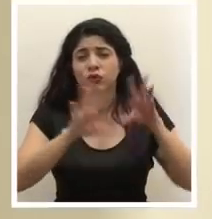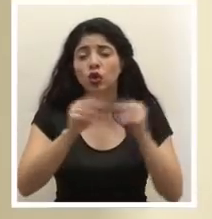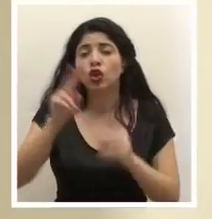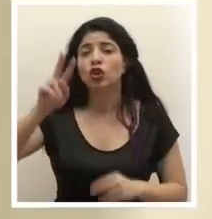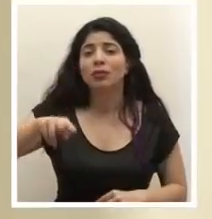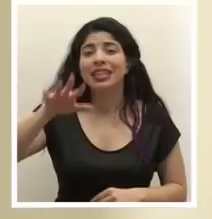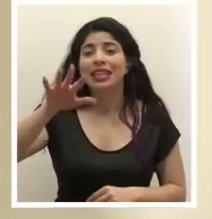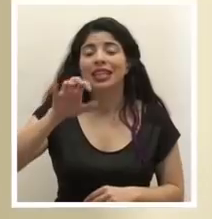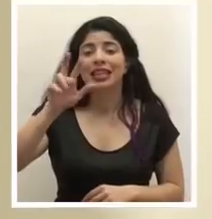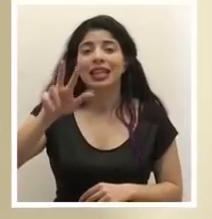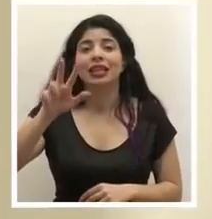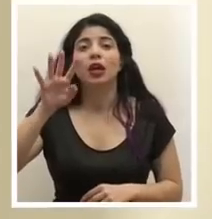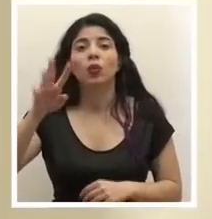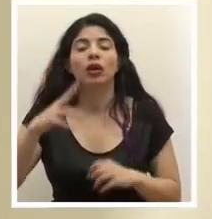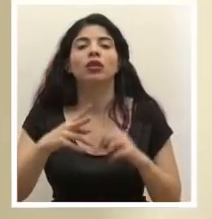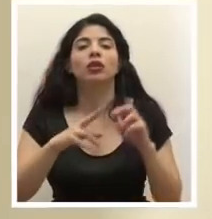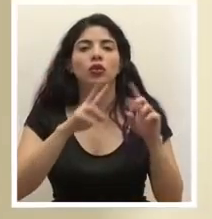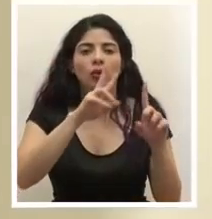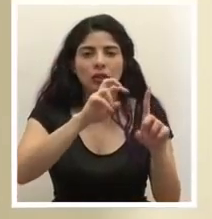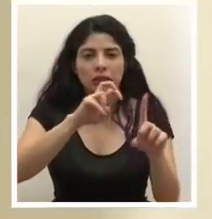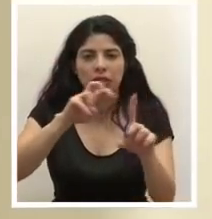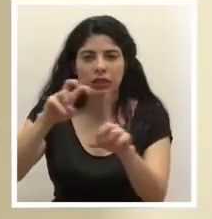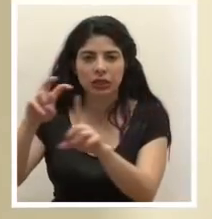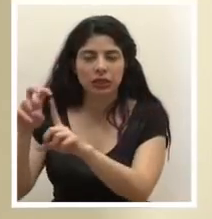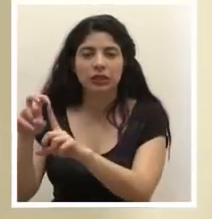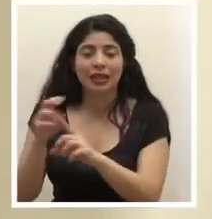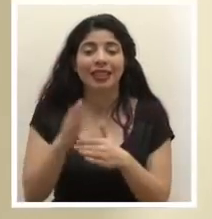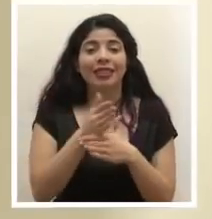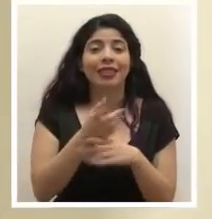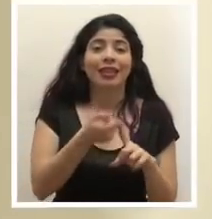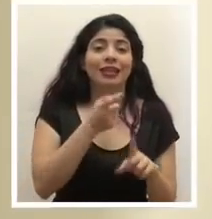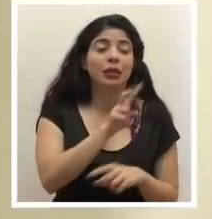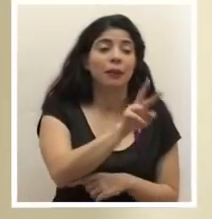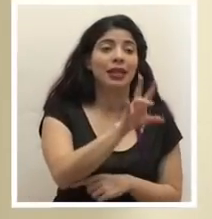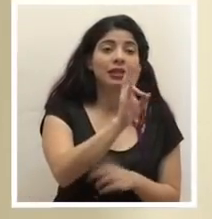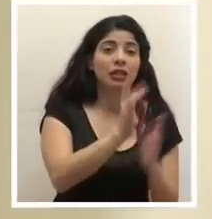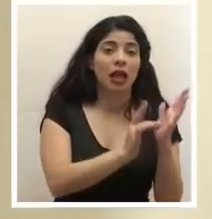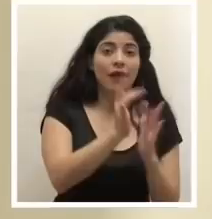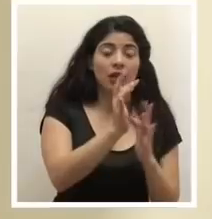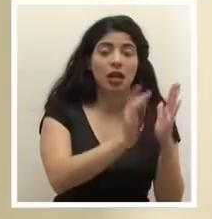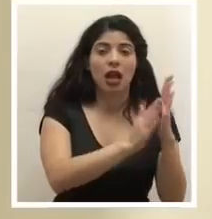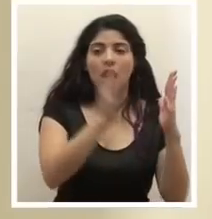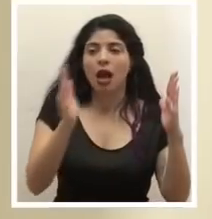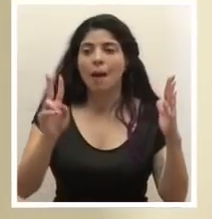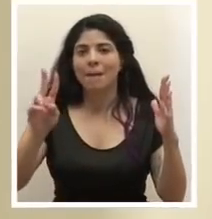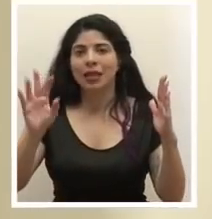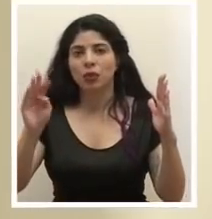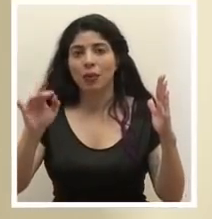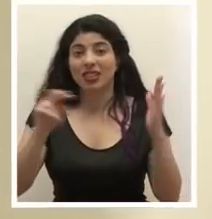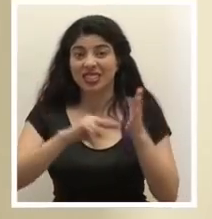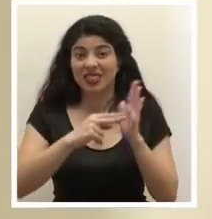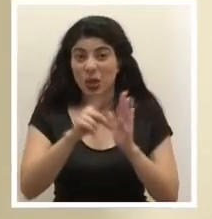,534 tamizajes entre el 27 de abril y el 29 de mayo en un mes.